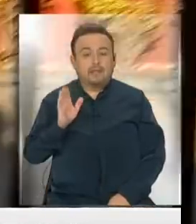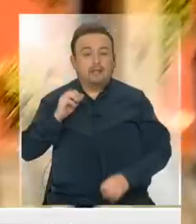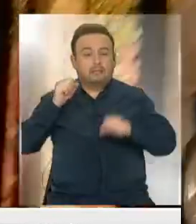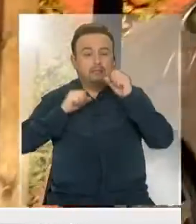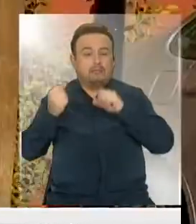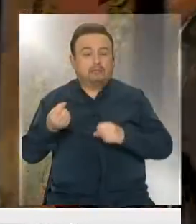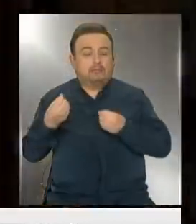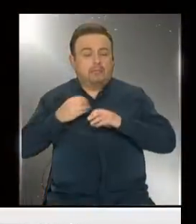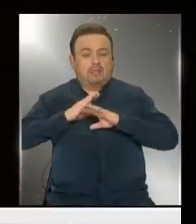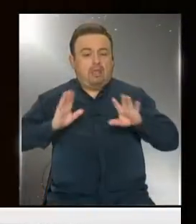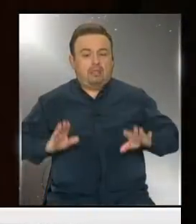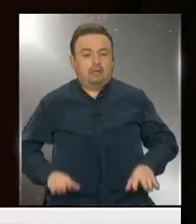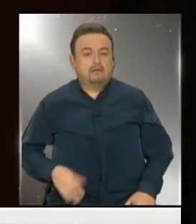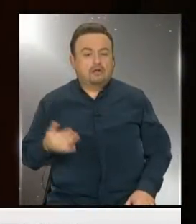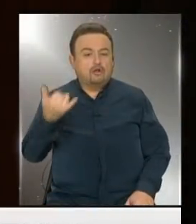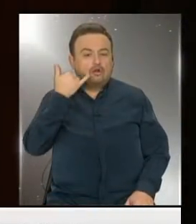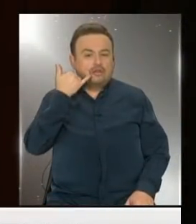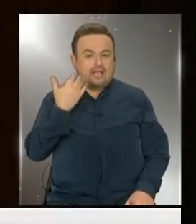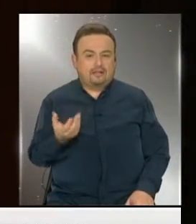no lo hicieron.